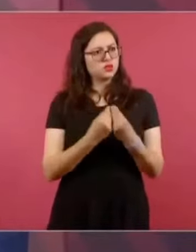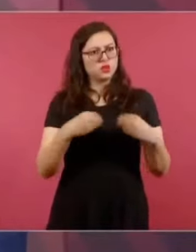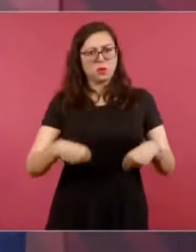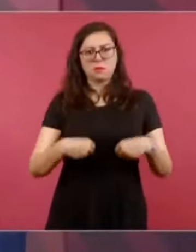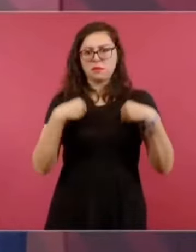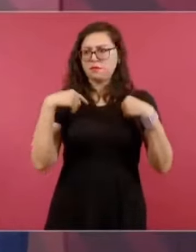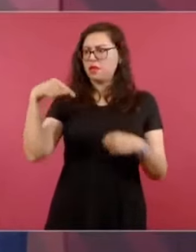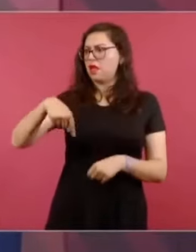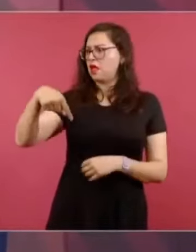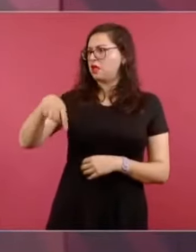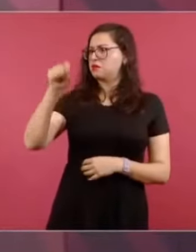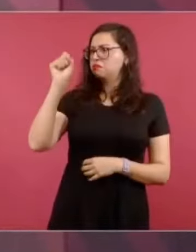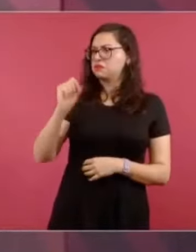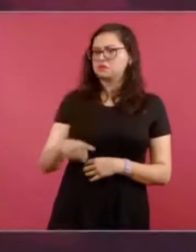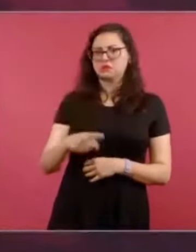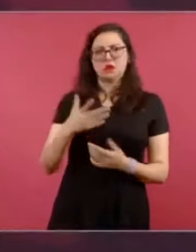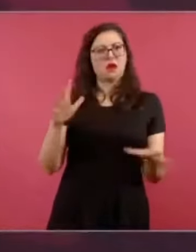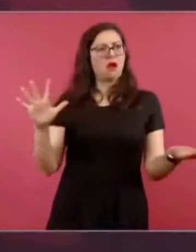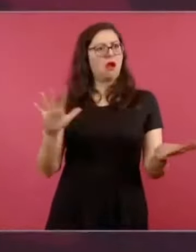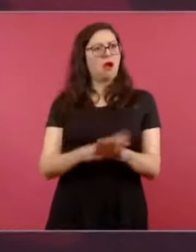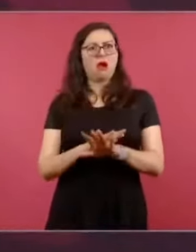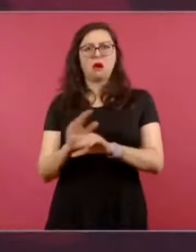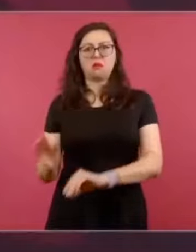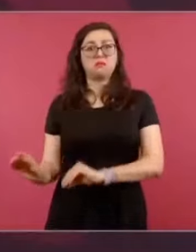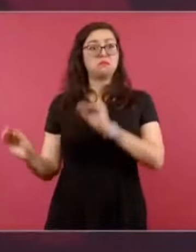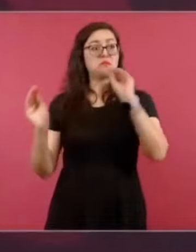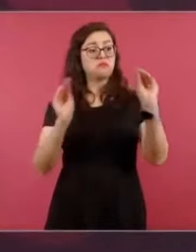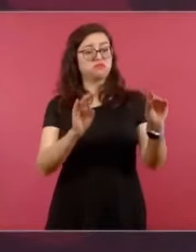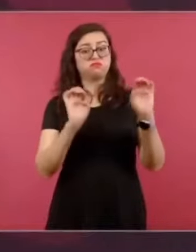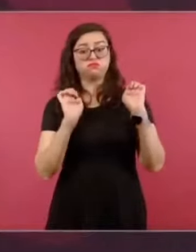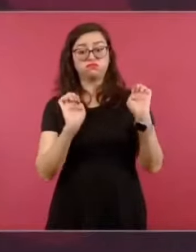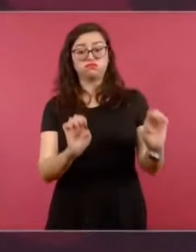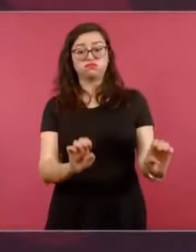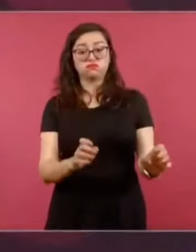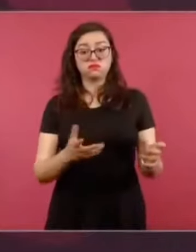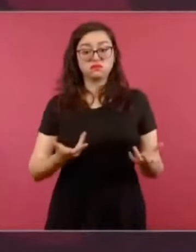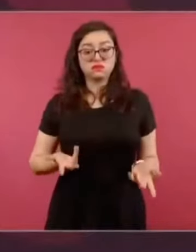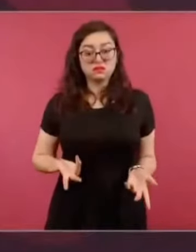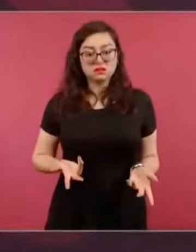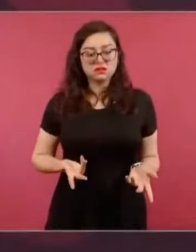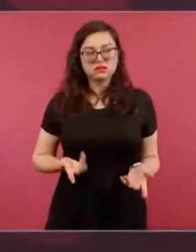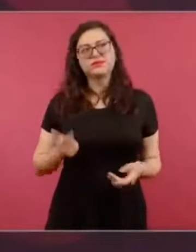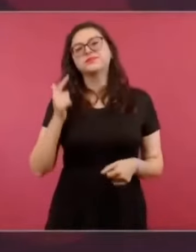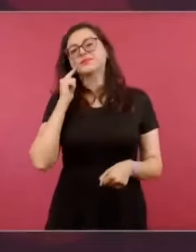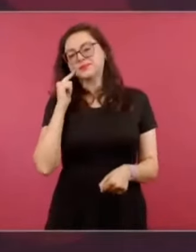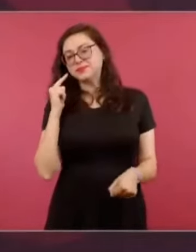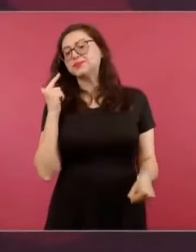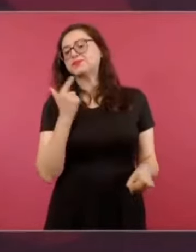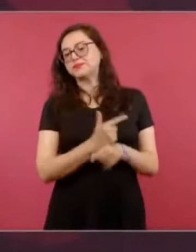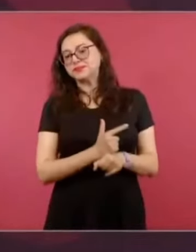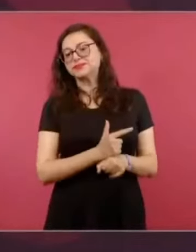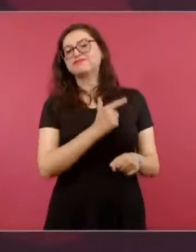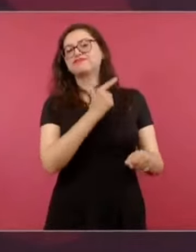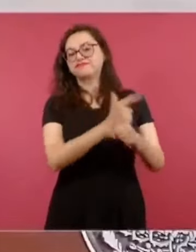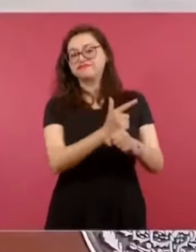Aquí vivía antes y ahora ya se mudó, ya vieron cuántas